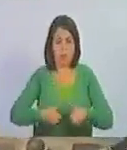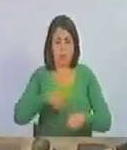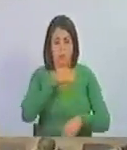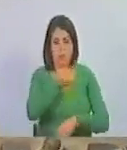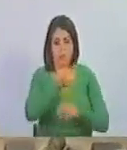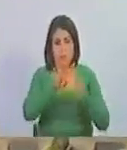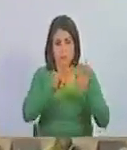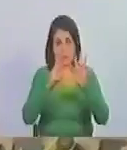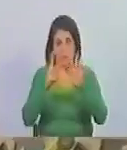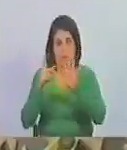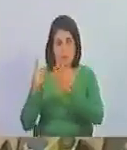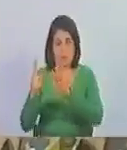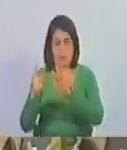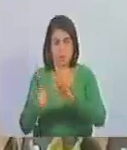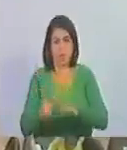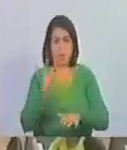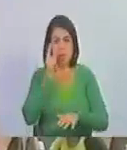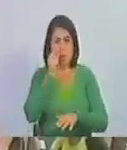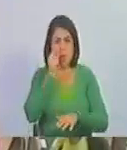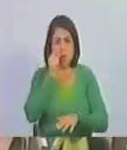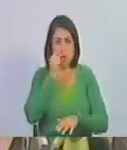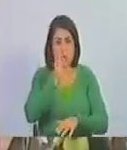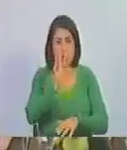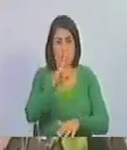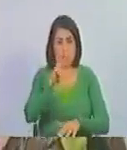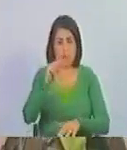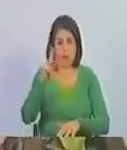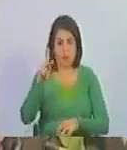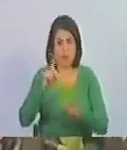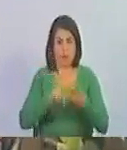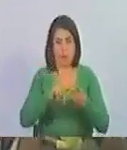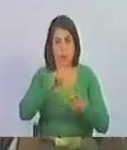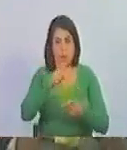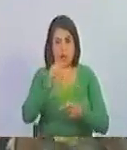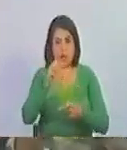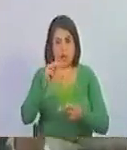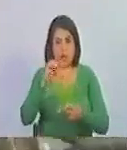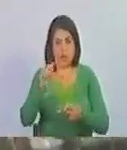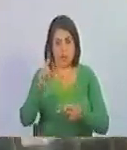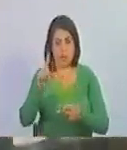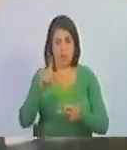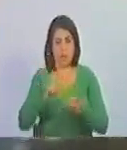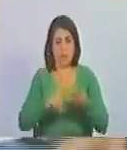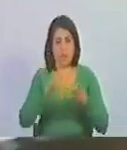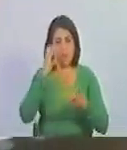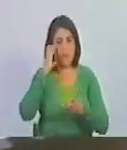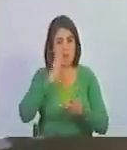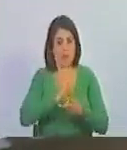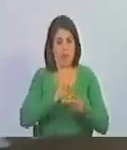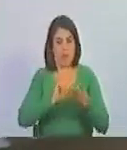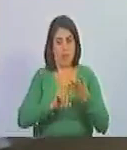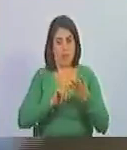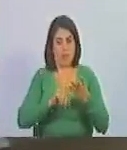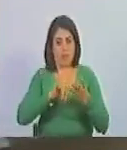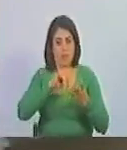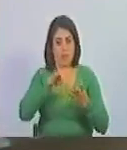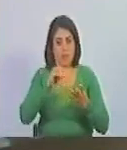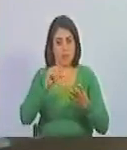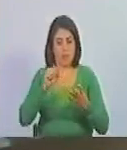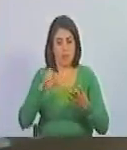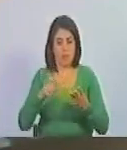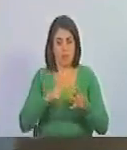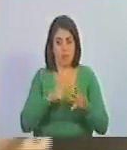1966 de hombres como Fran Fano, como Gamalas del Nacer, como Fidel Castro, como Ho Chi Minh,